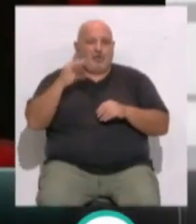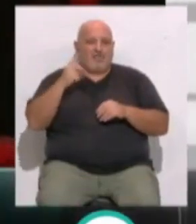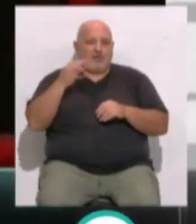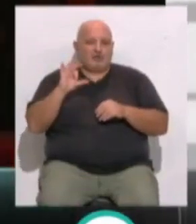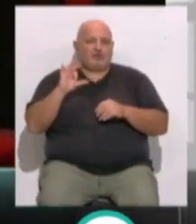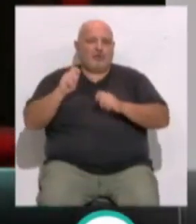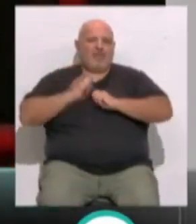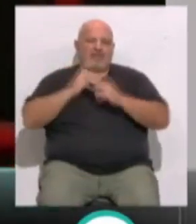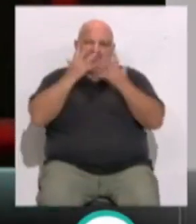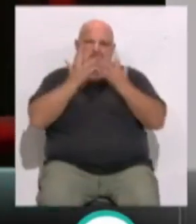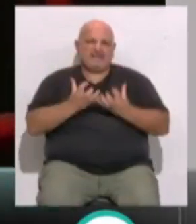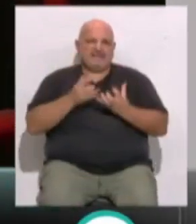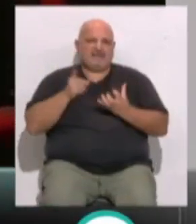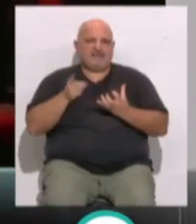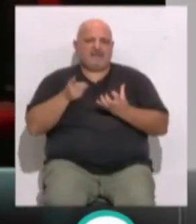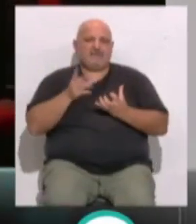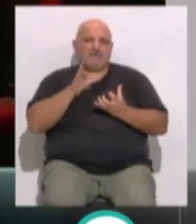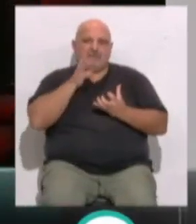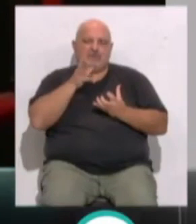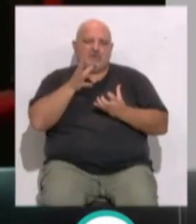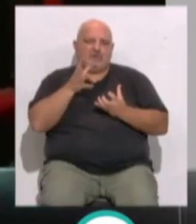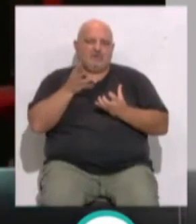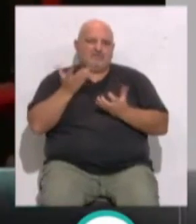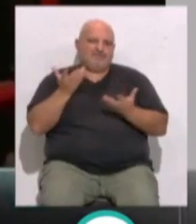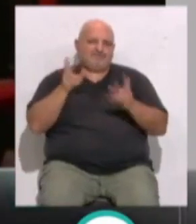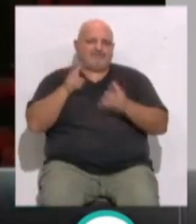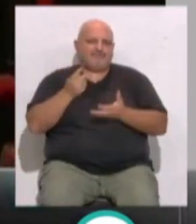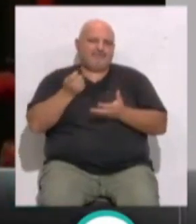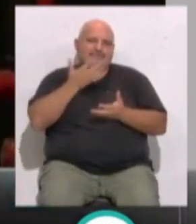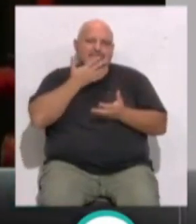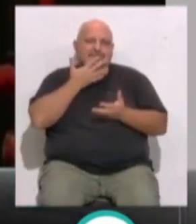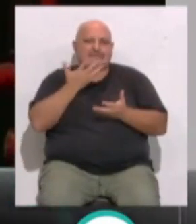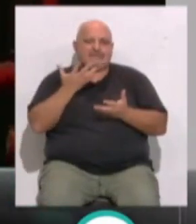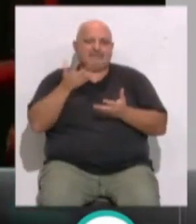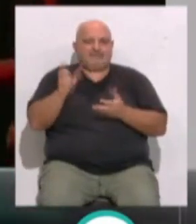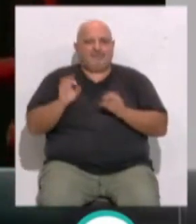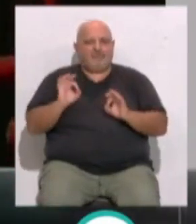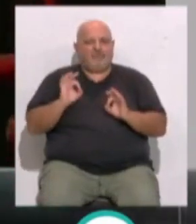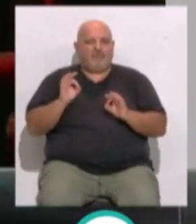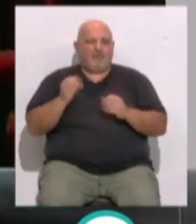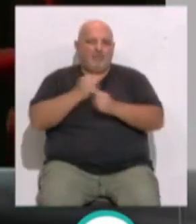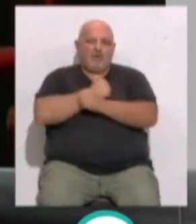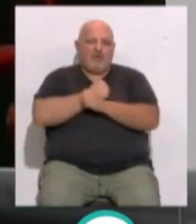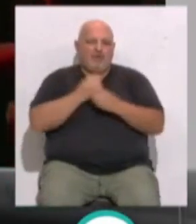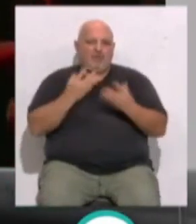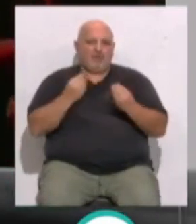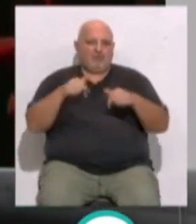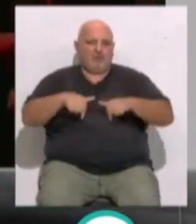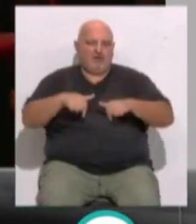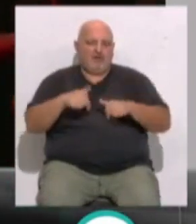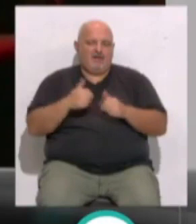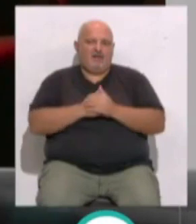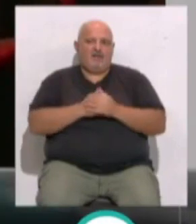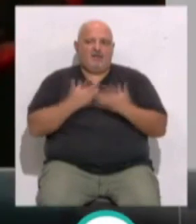nos ha dejado tristes y, pues, un poco huérfanos. Don Antonio es muy querido aquí y